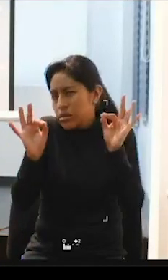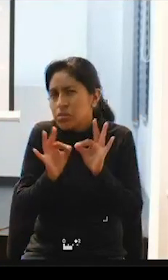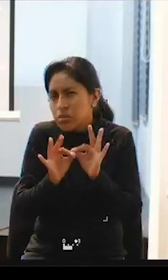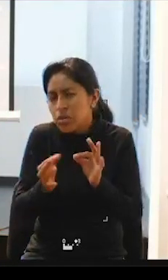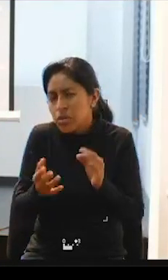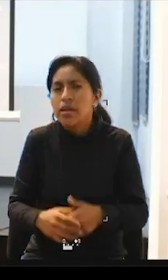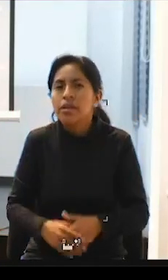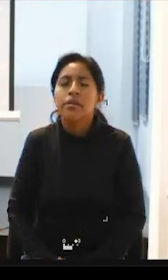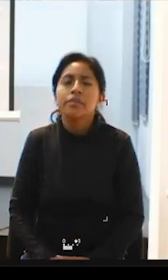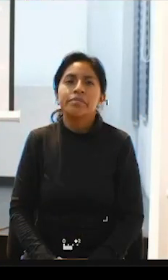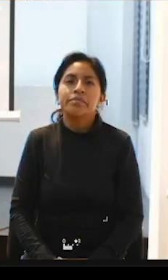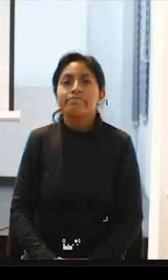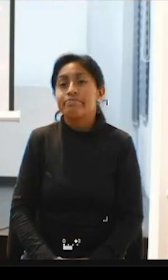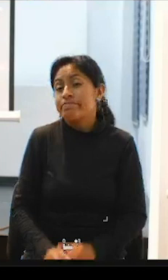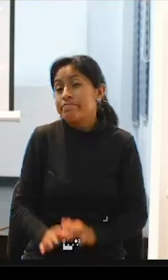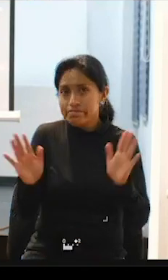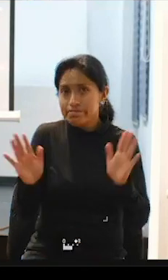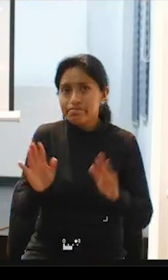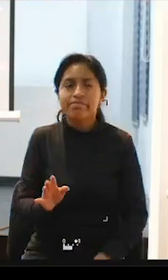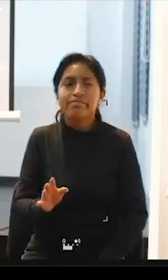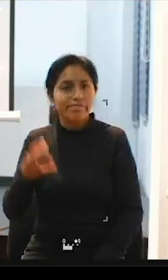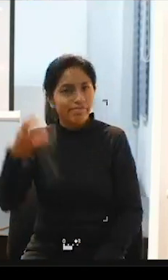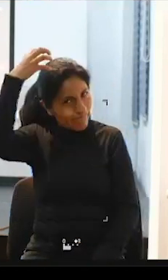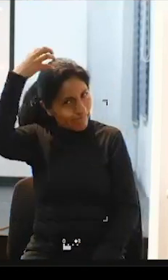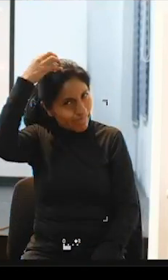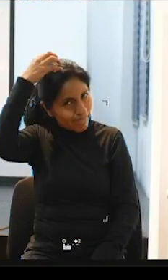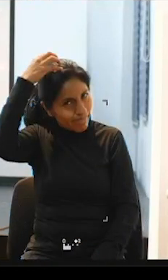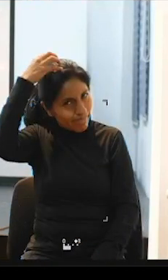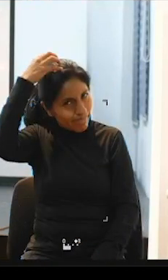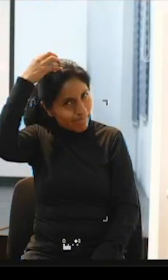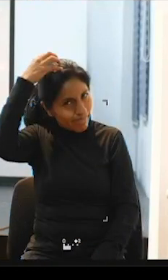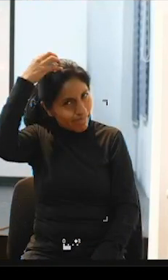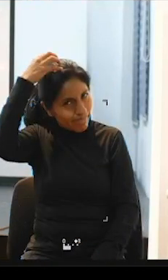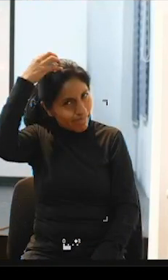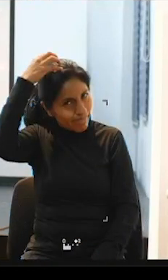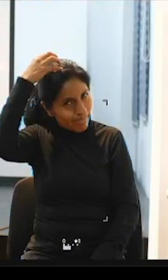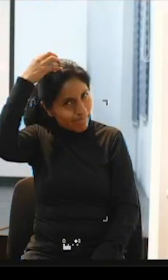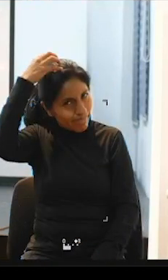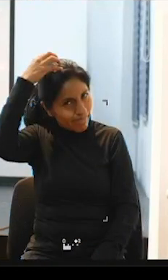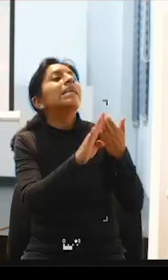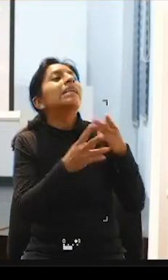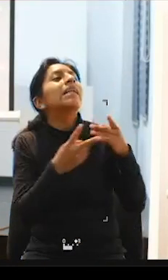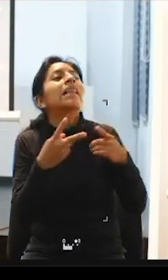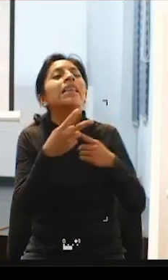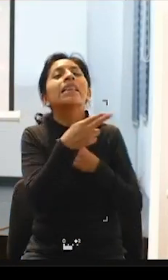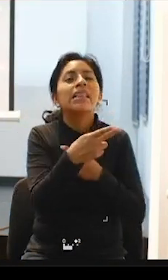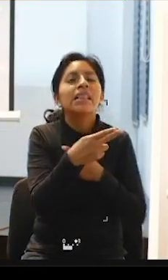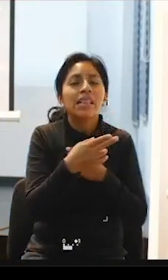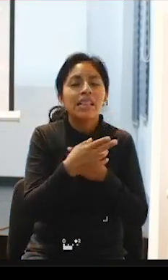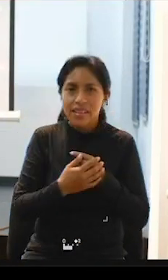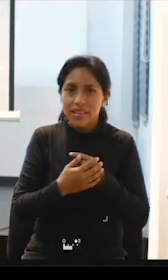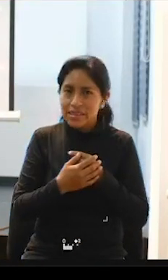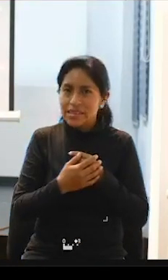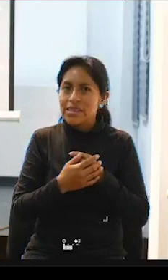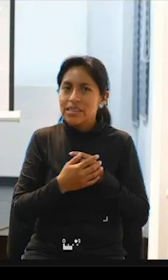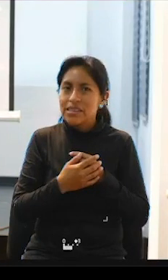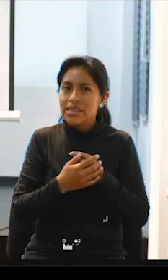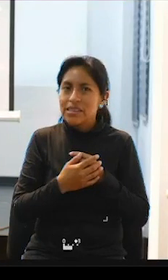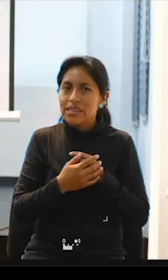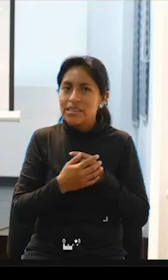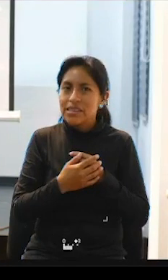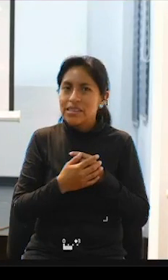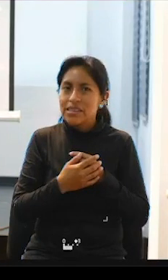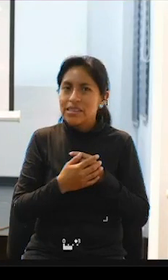esencial Marga tomándote por ahí por ahí disculpa que te interrumpa pero creo que se ha hablado mucho y me